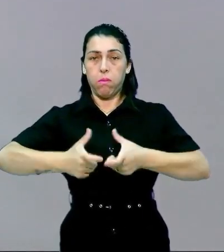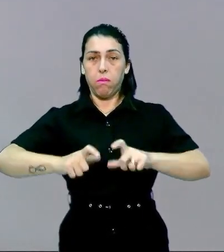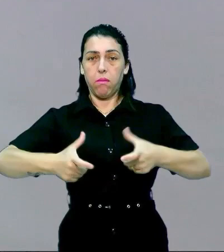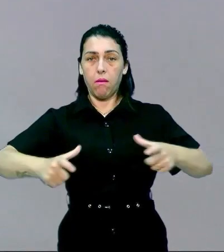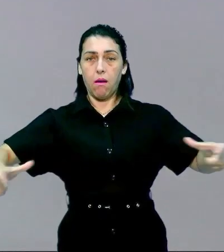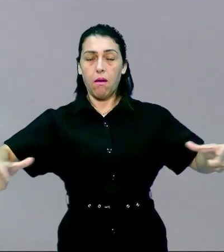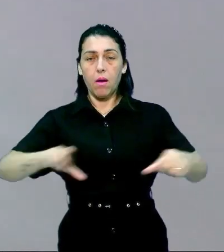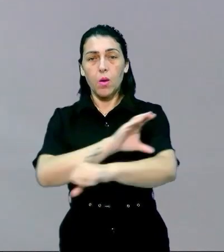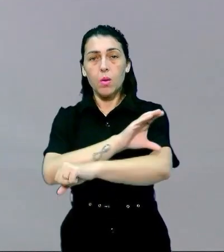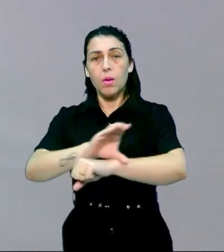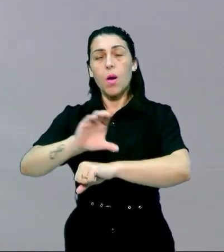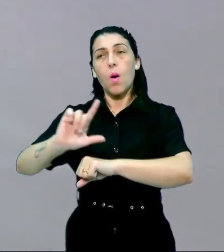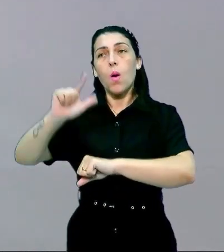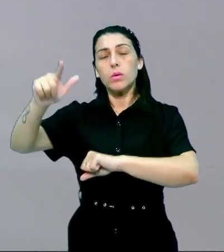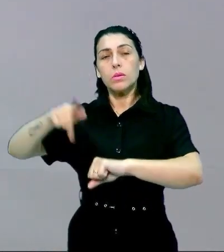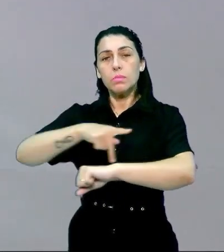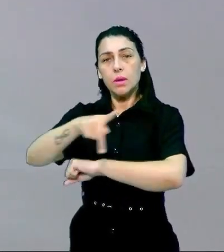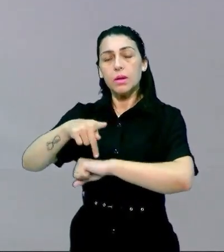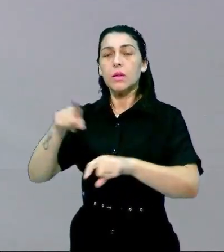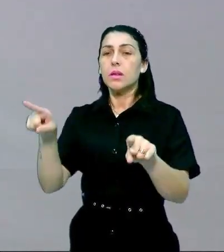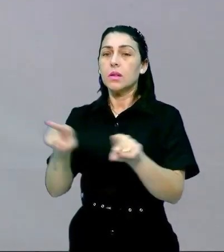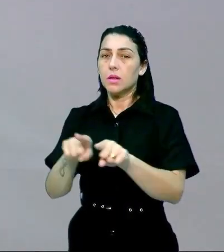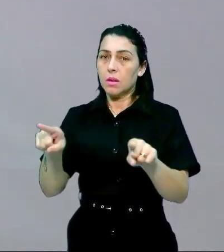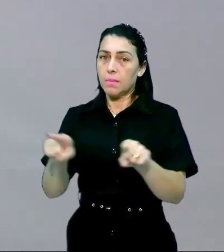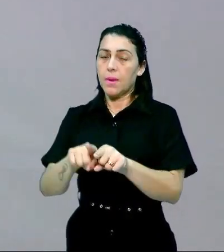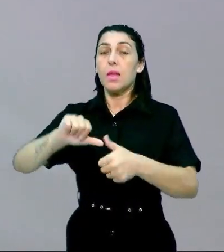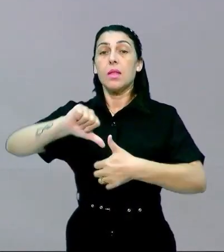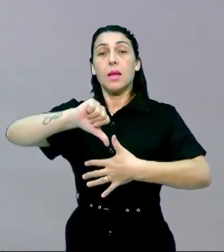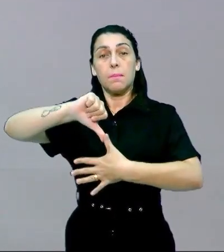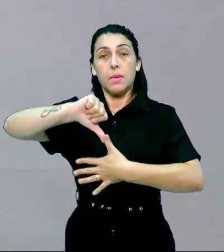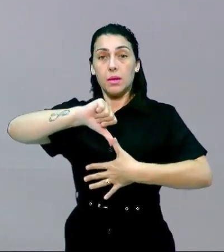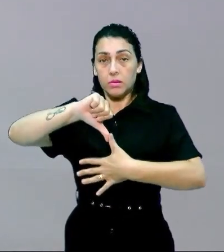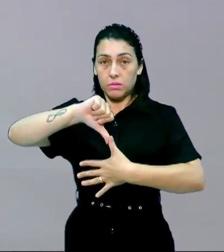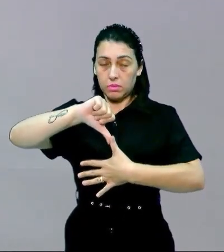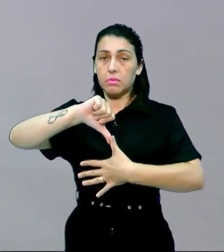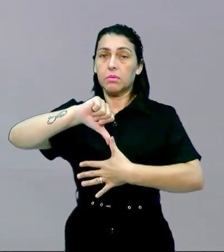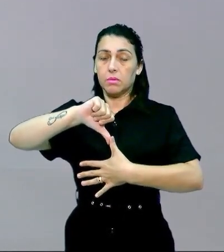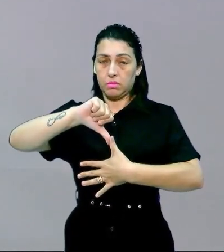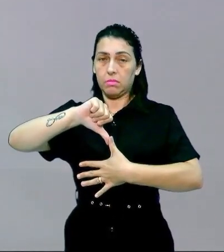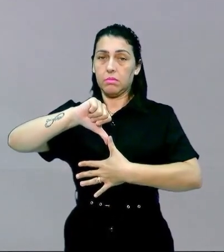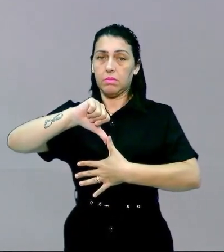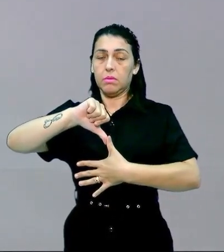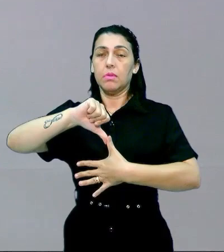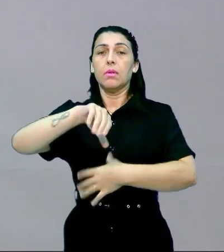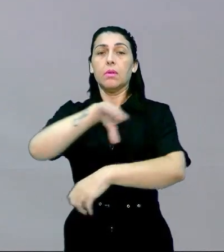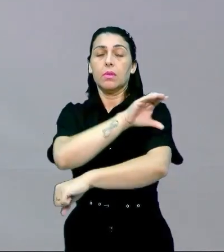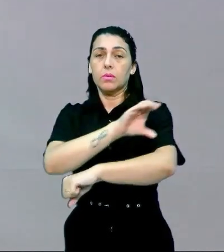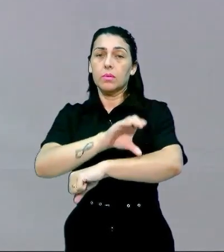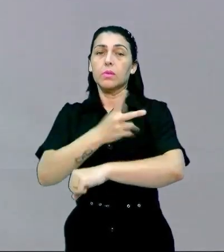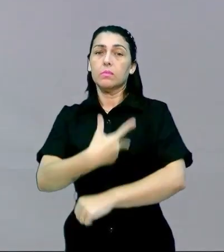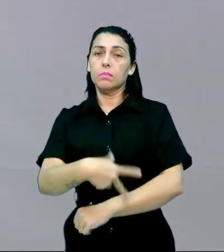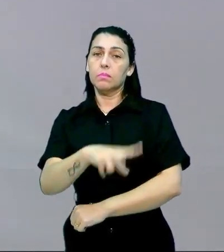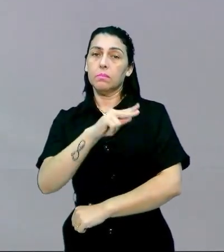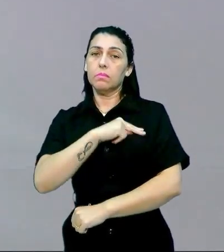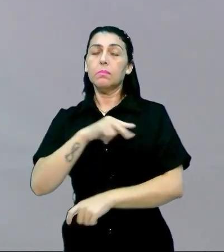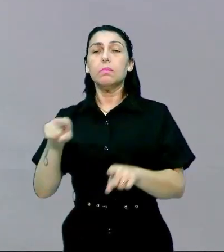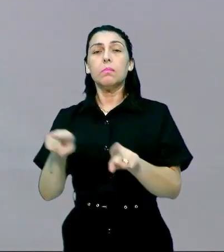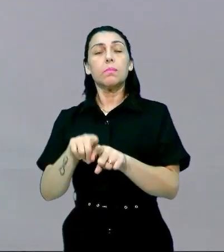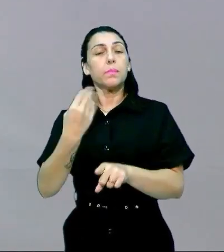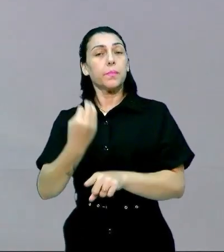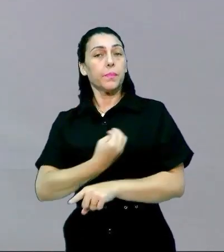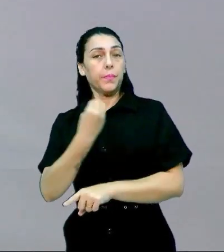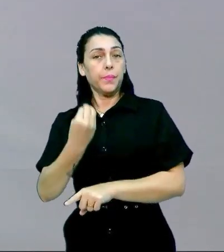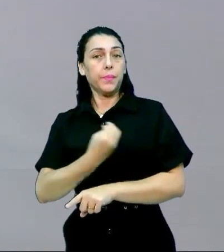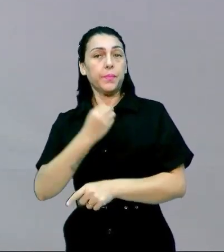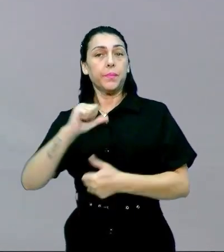en su cultura para algunos países también de la América del Sur o sea mucho la cultura de España también está presente en la